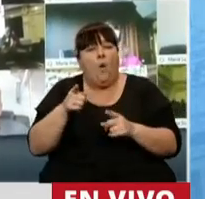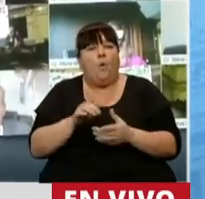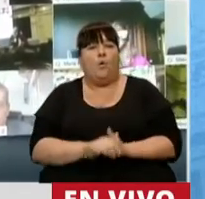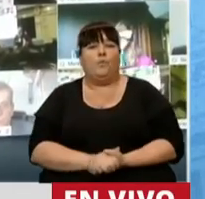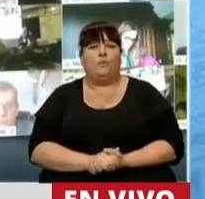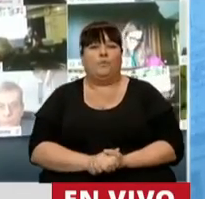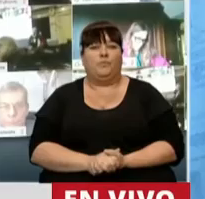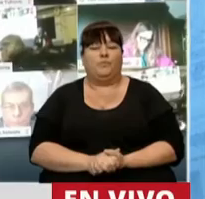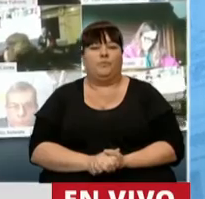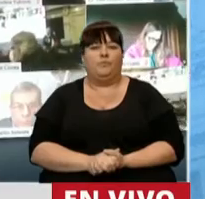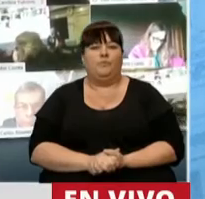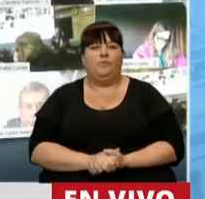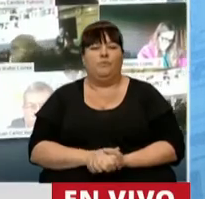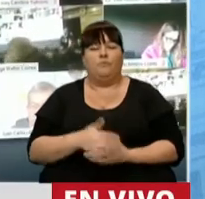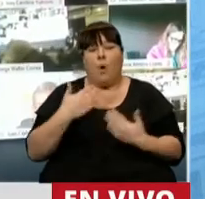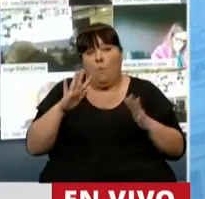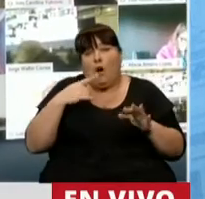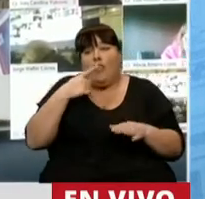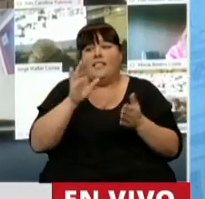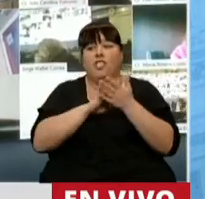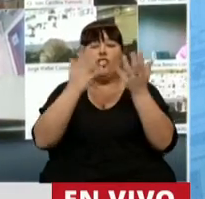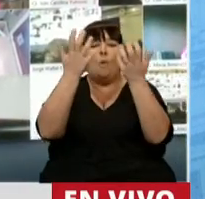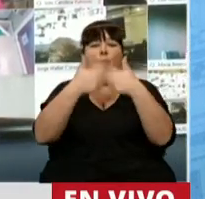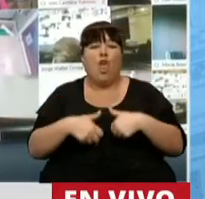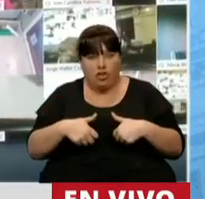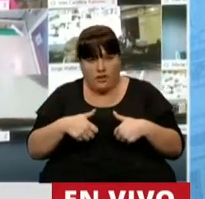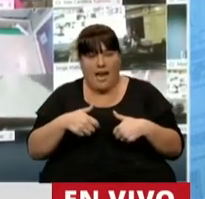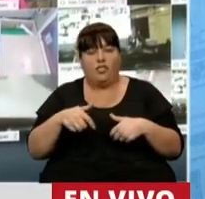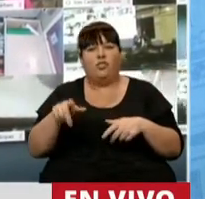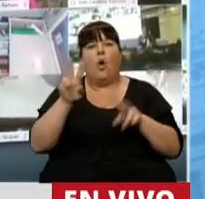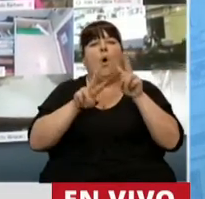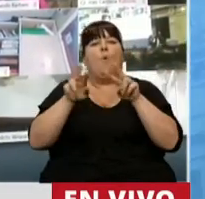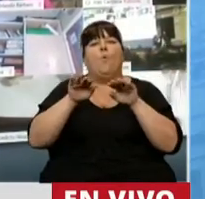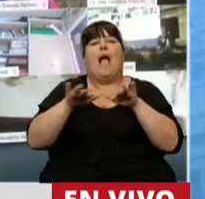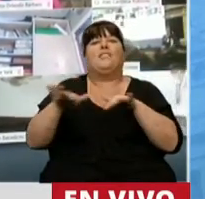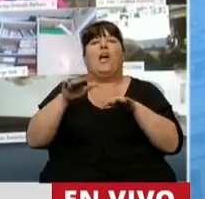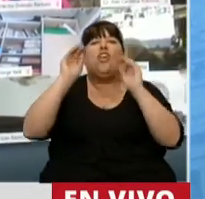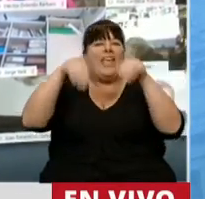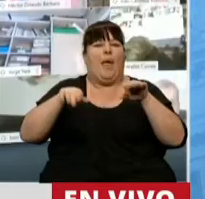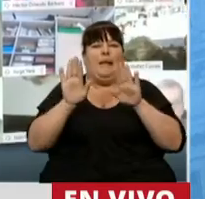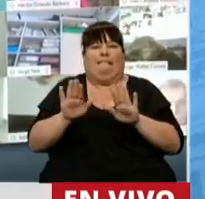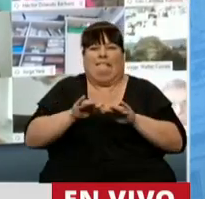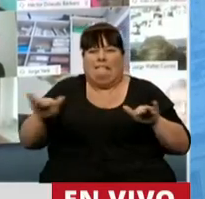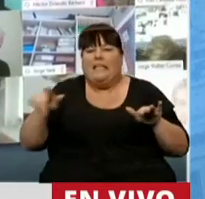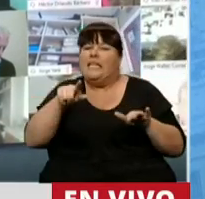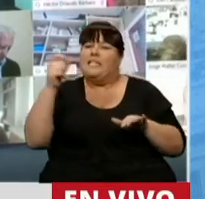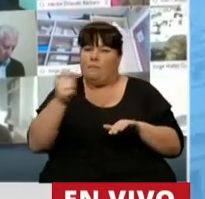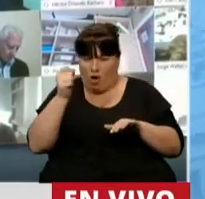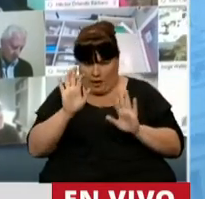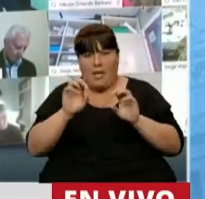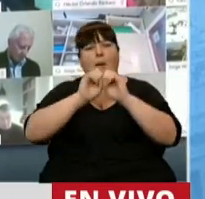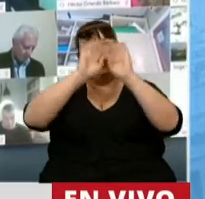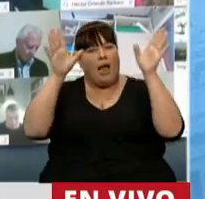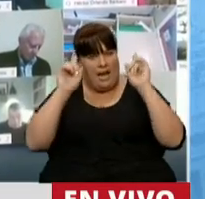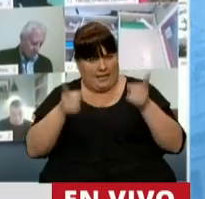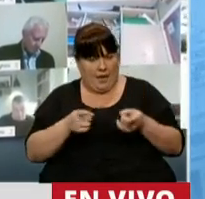se pueda decir de este proyecto de congelar la situación de las quiebras es algo muy importante. Pero quiero